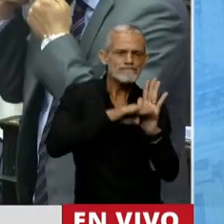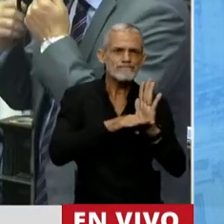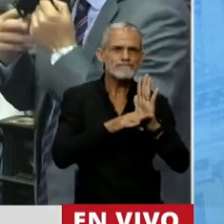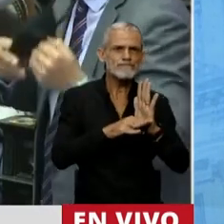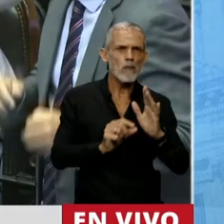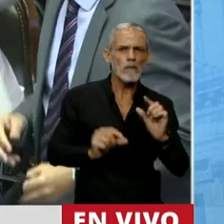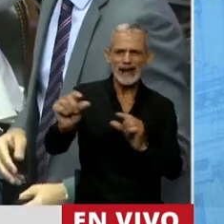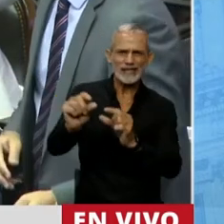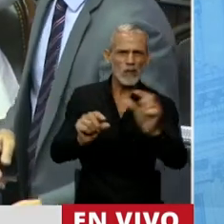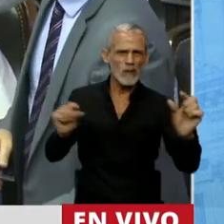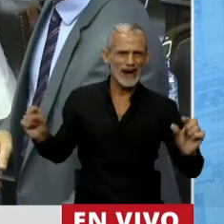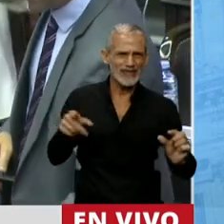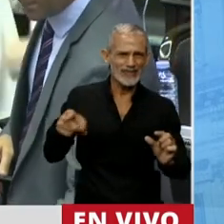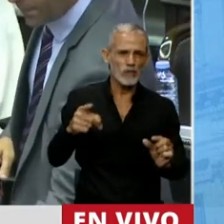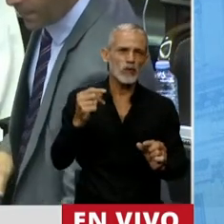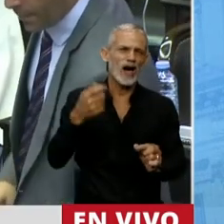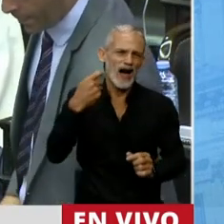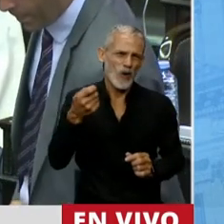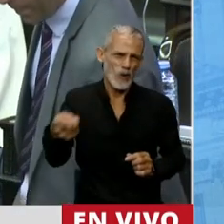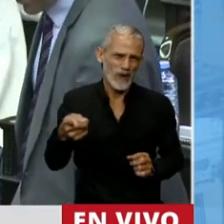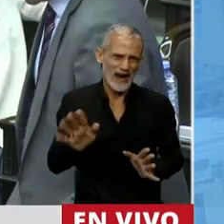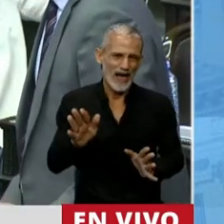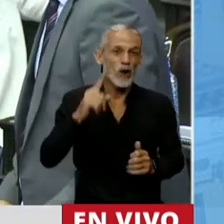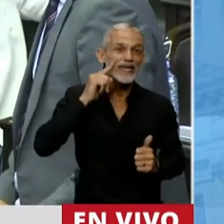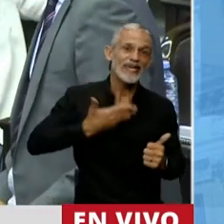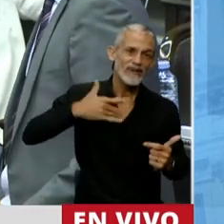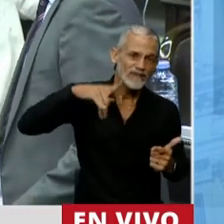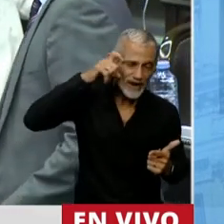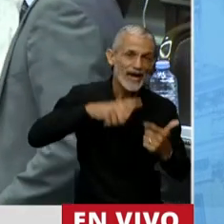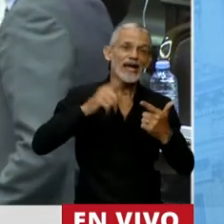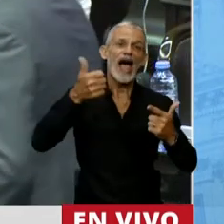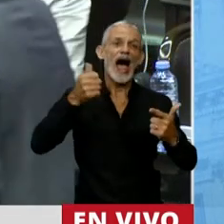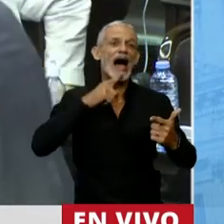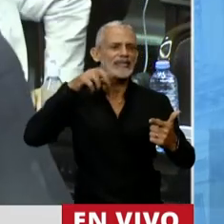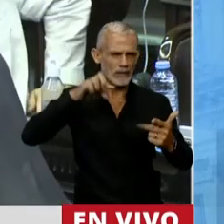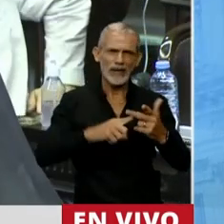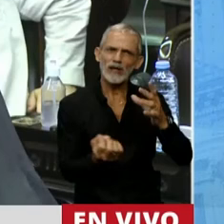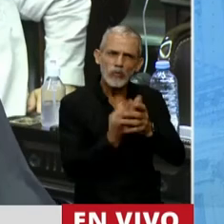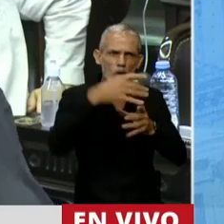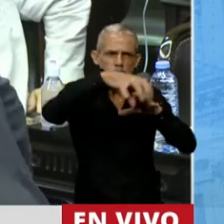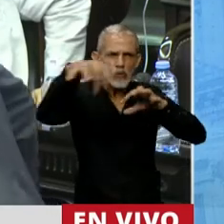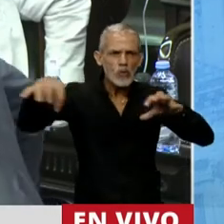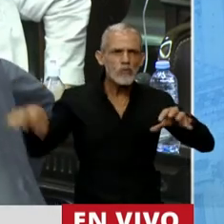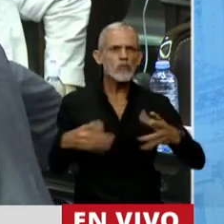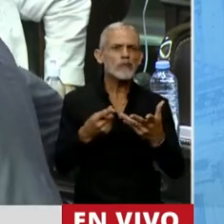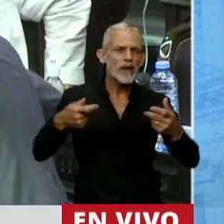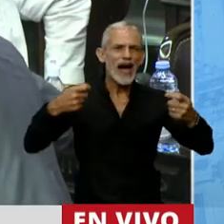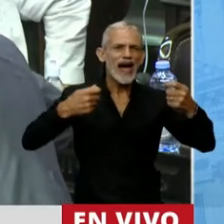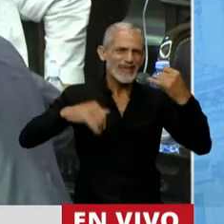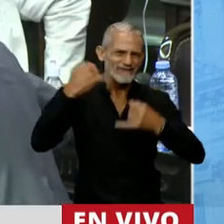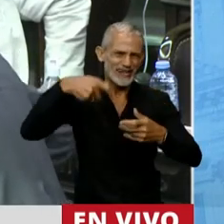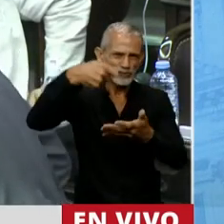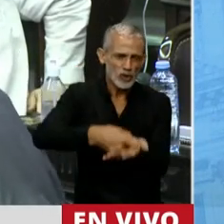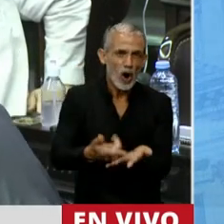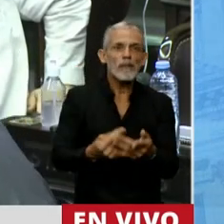los préstamos a nuestros abuelos. Se tomaron medidas como el IFE y el ATP, se crearon fondos de inversión que apuestan a la economía real, que